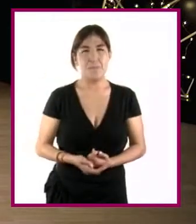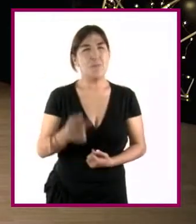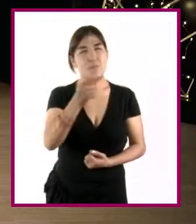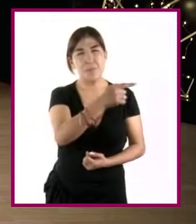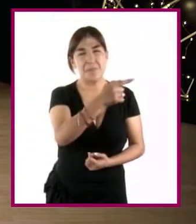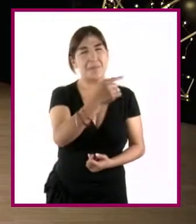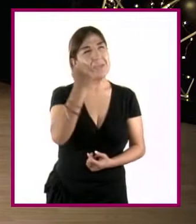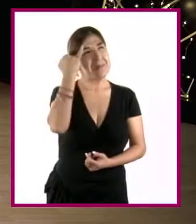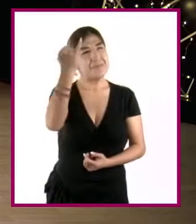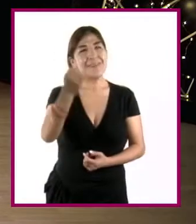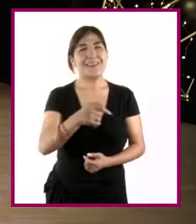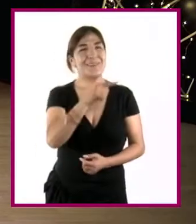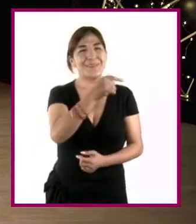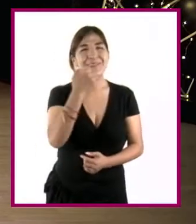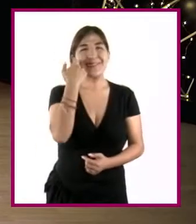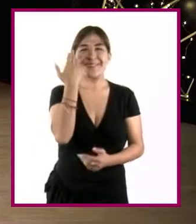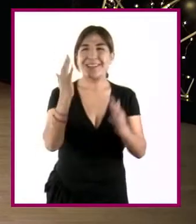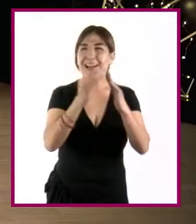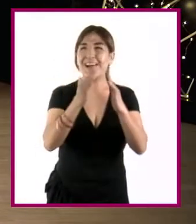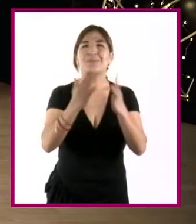tus sueños? Ay, claro que sí.